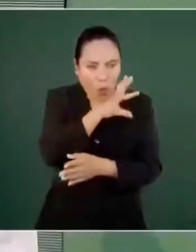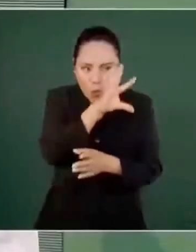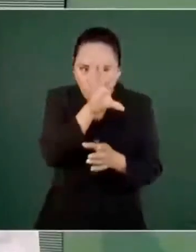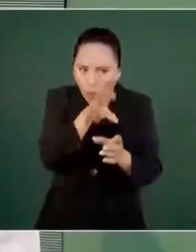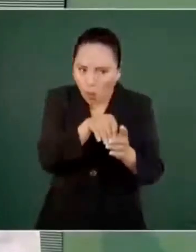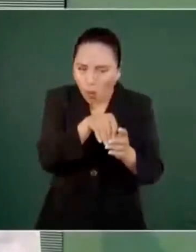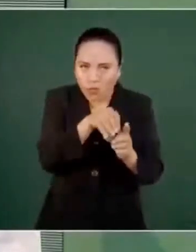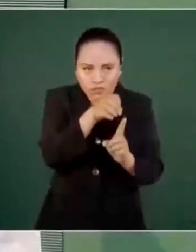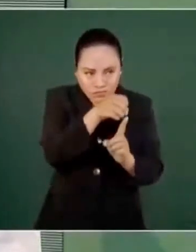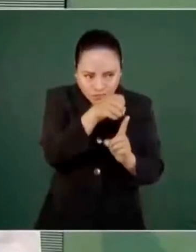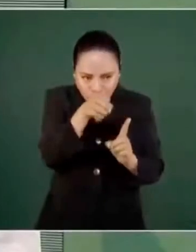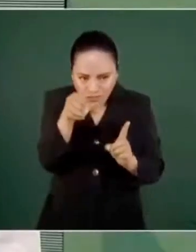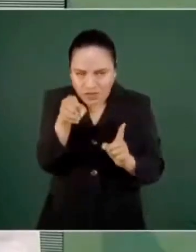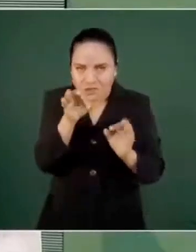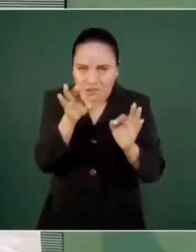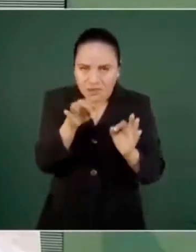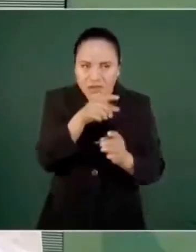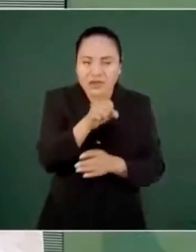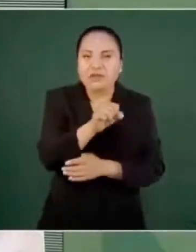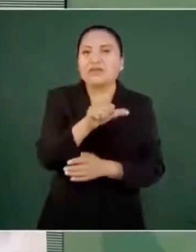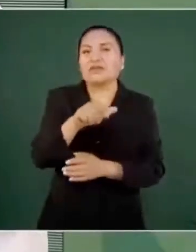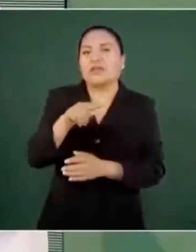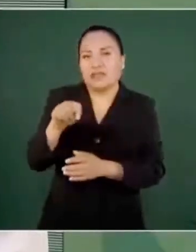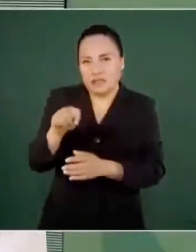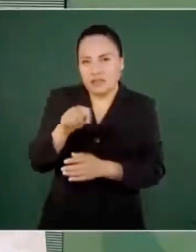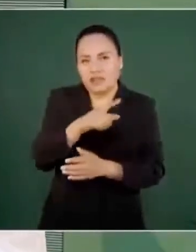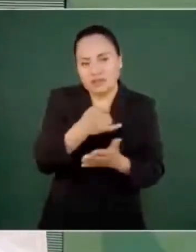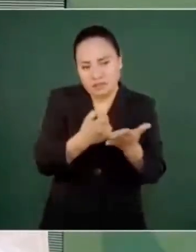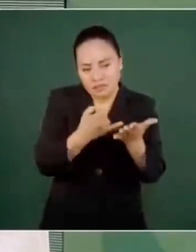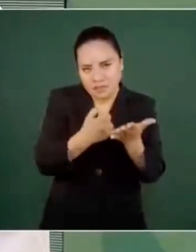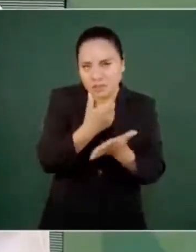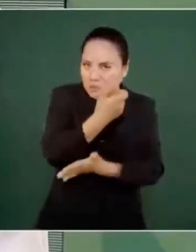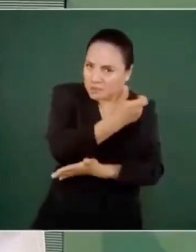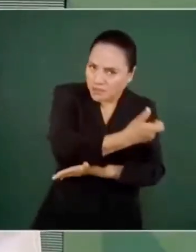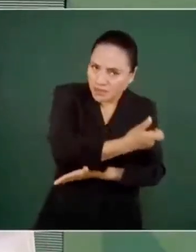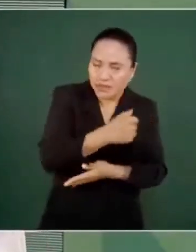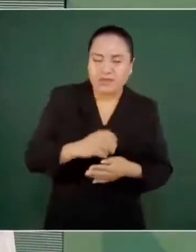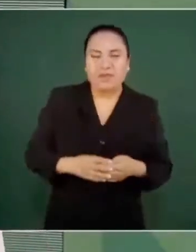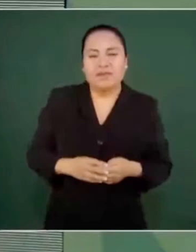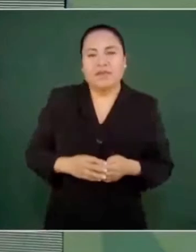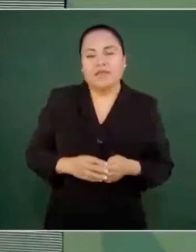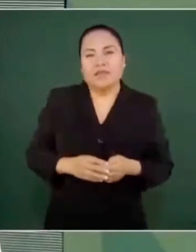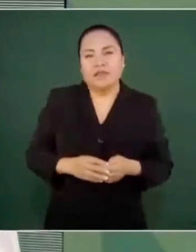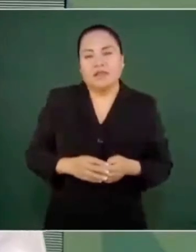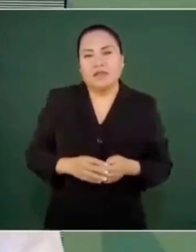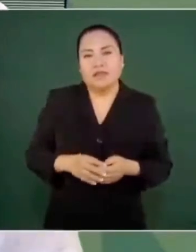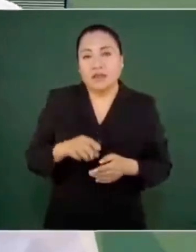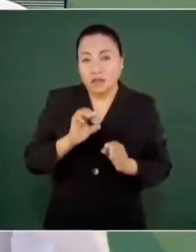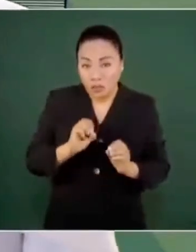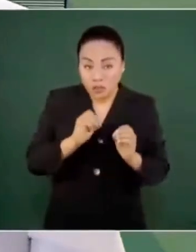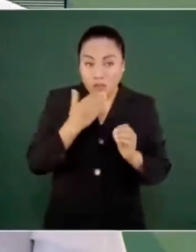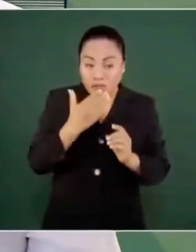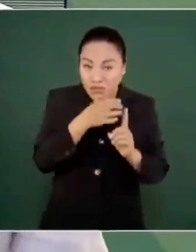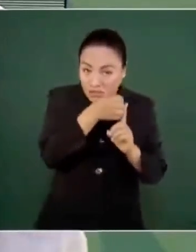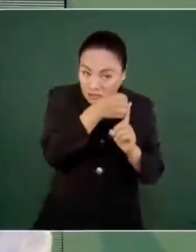que si se ponen al corriente